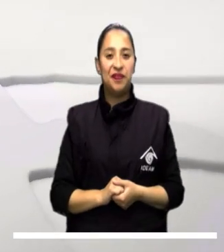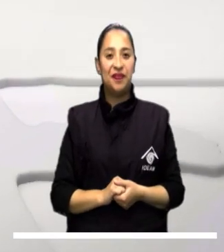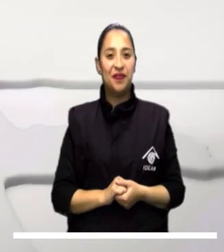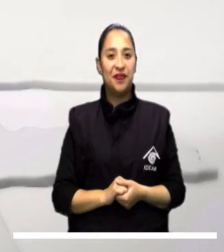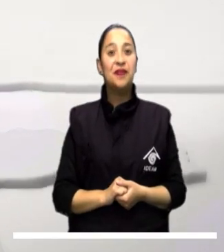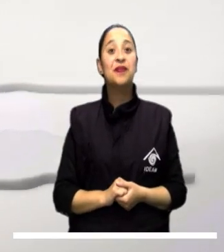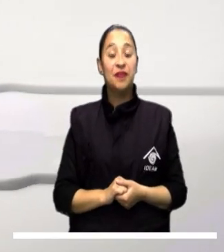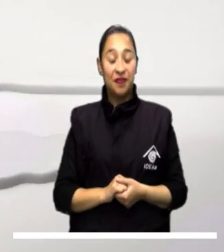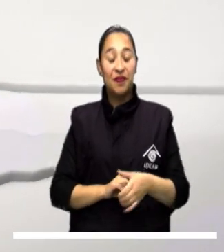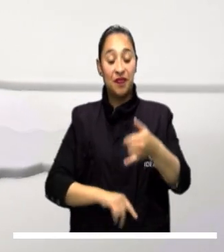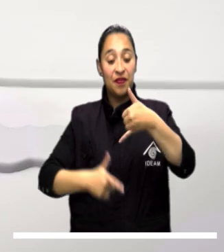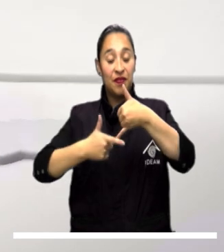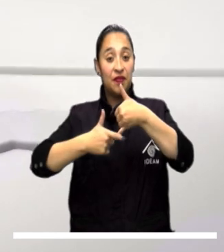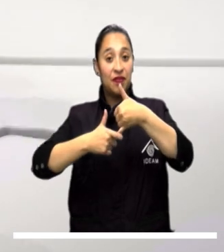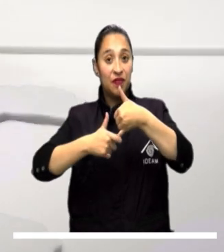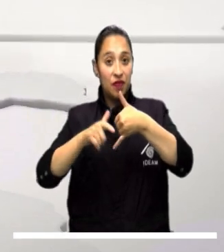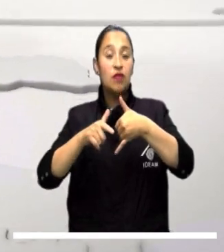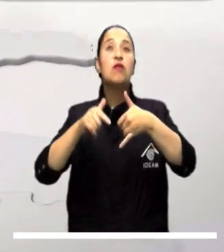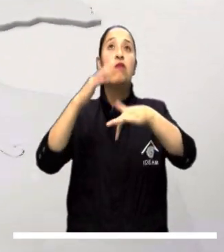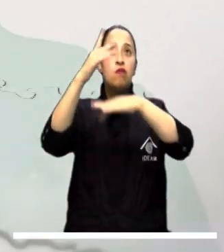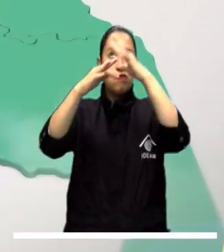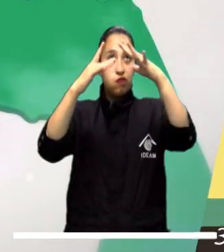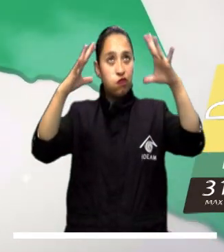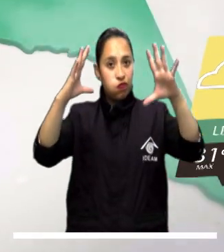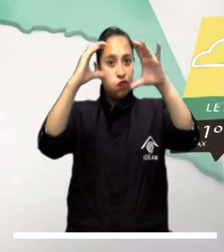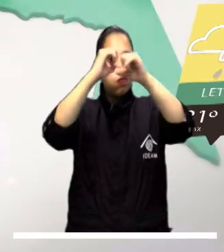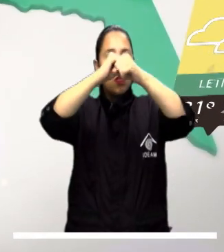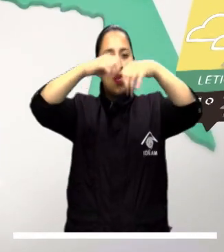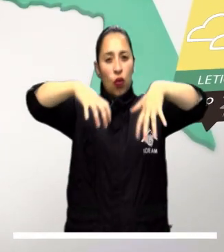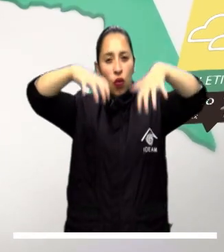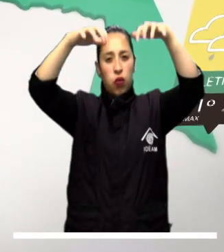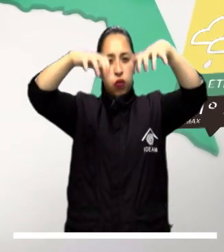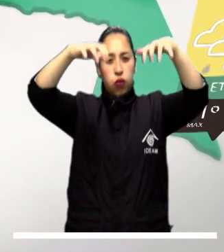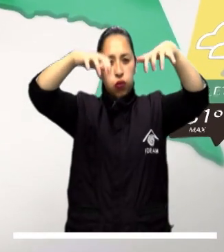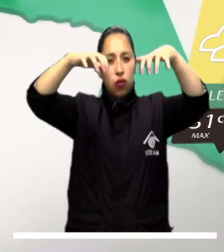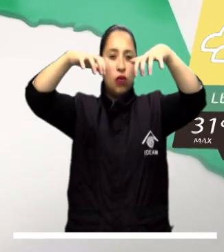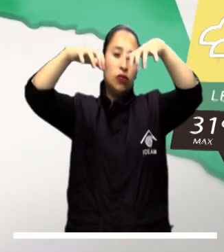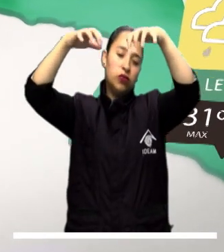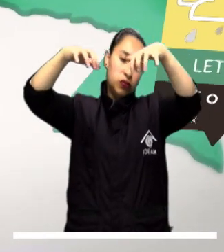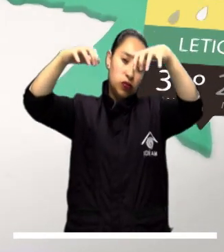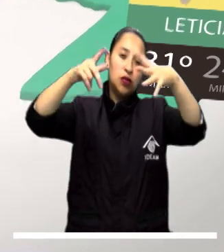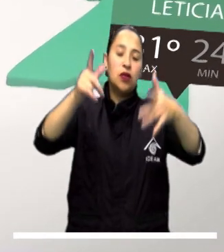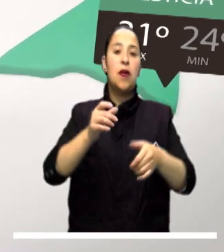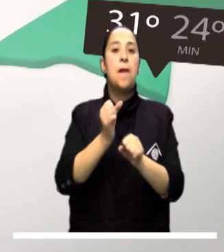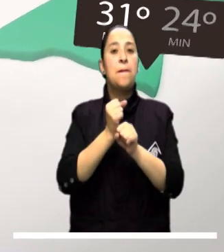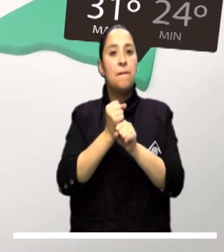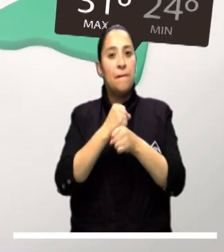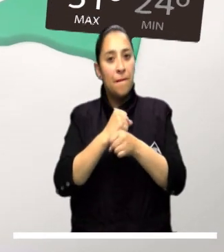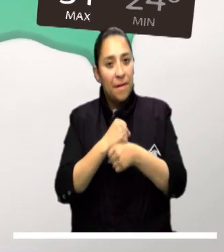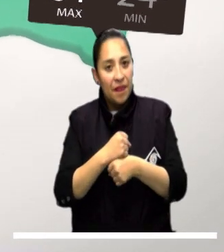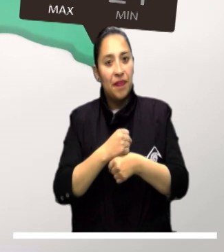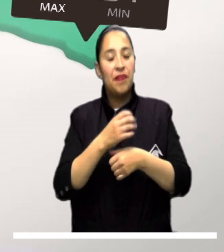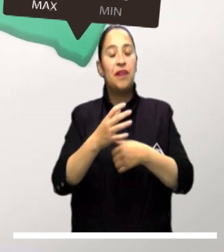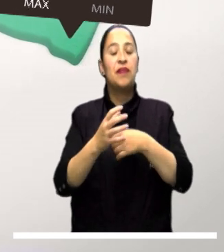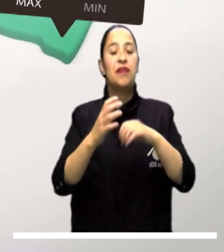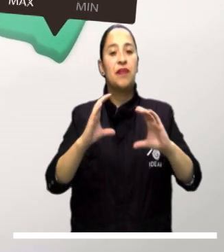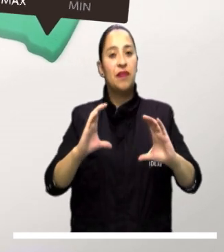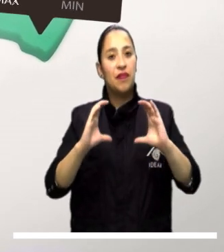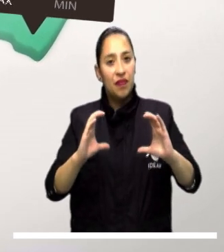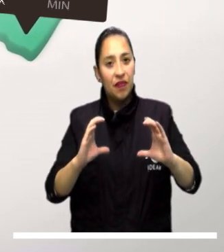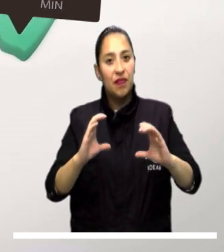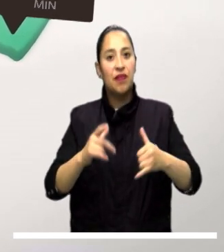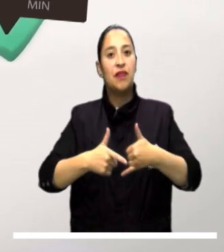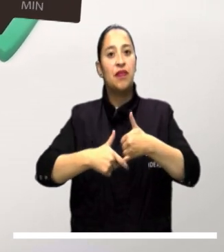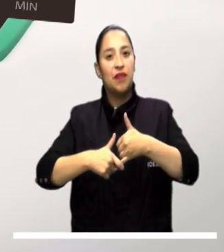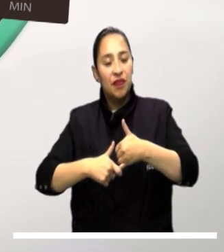sectores. La Amazonía advierte cielo cubierto y lluvias en distintos sectores de Baupés, Caquetá,